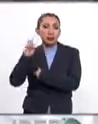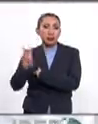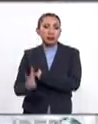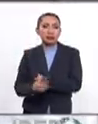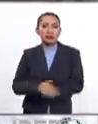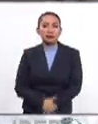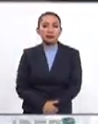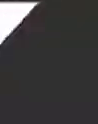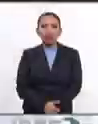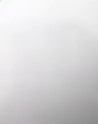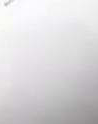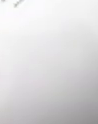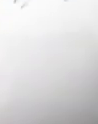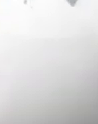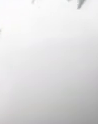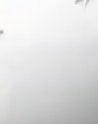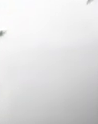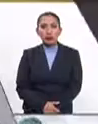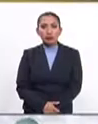nación bolivariana.